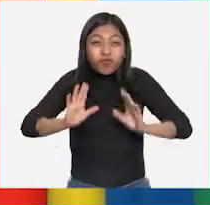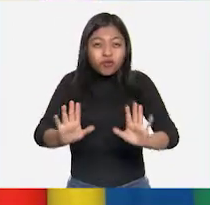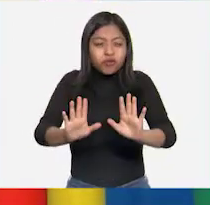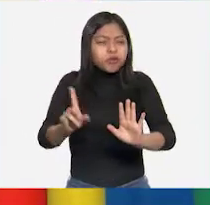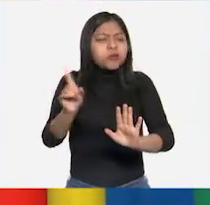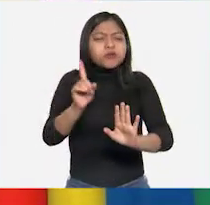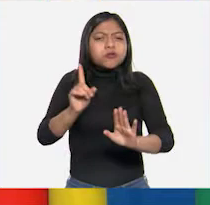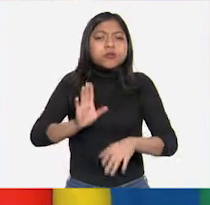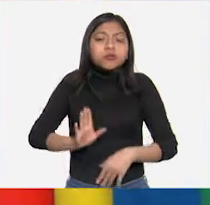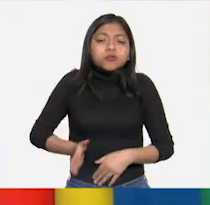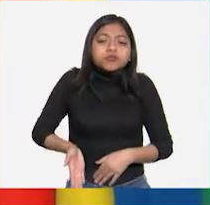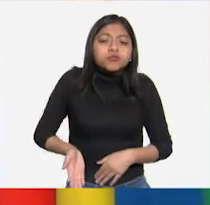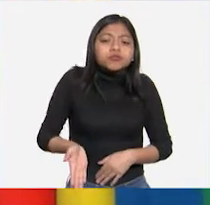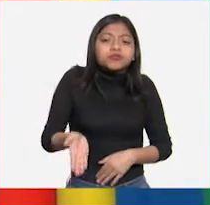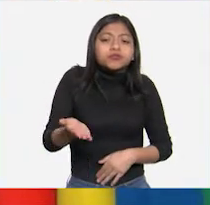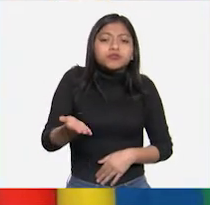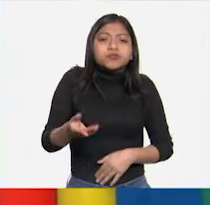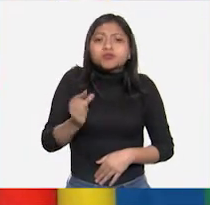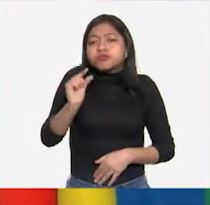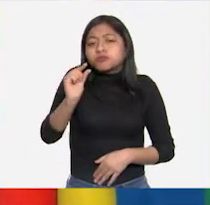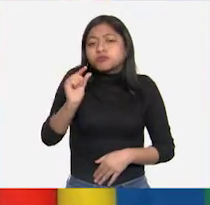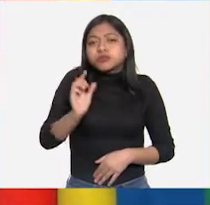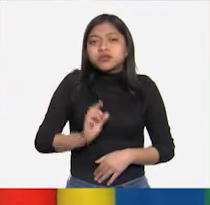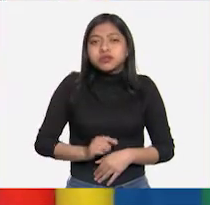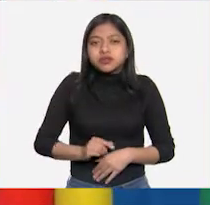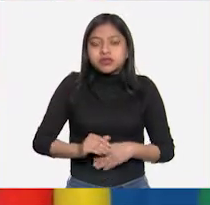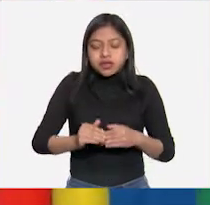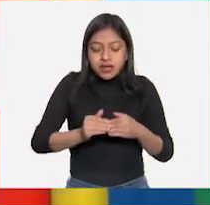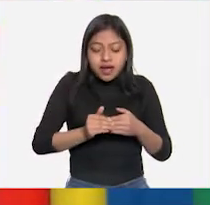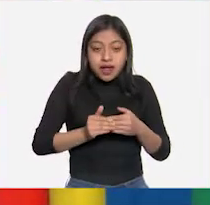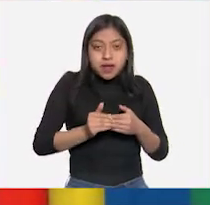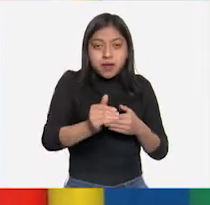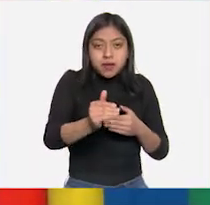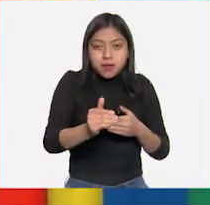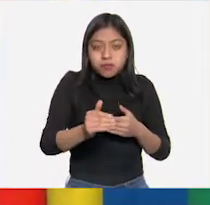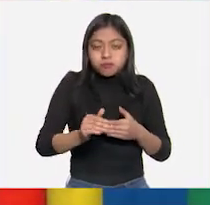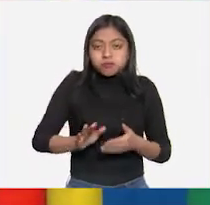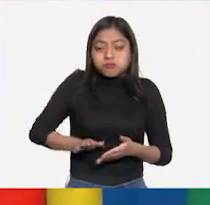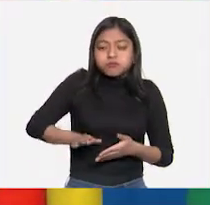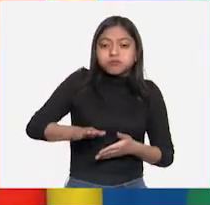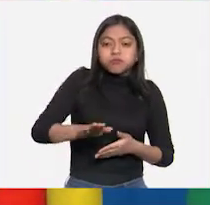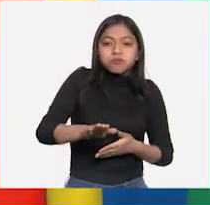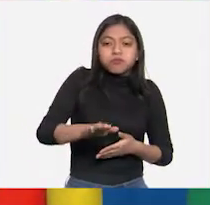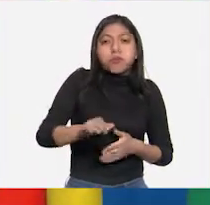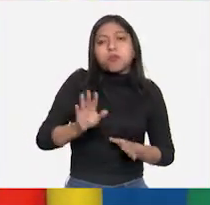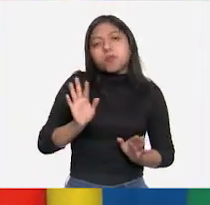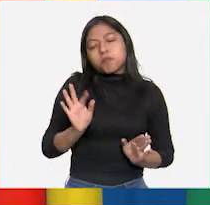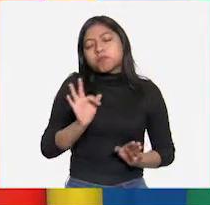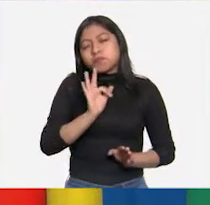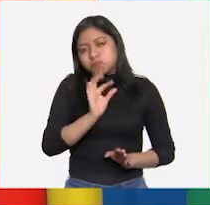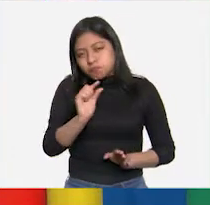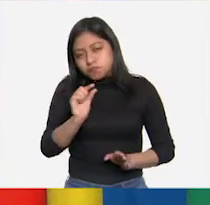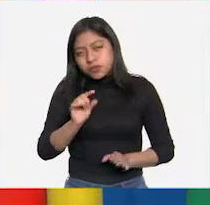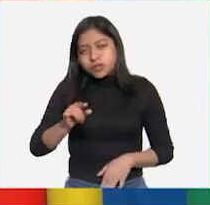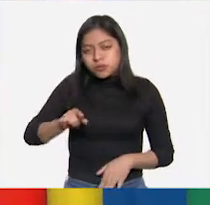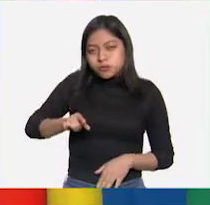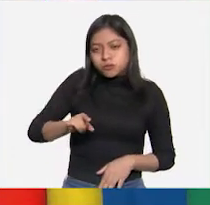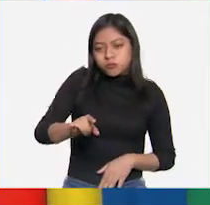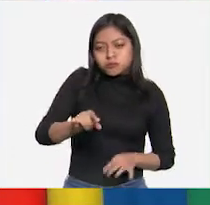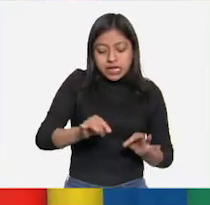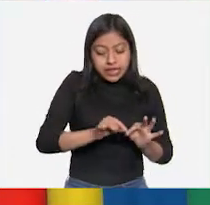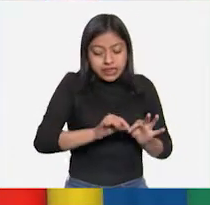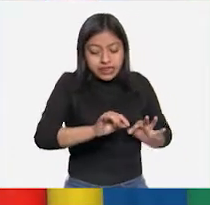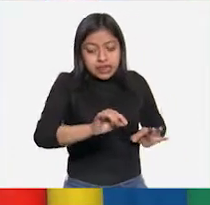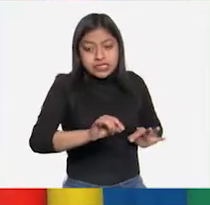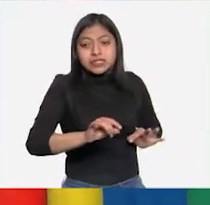carrito... Se mueve un poco, ¿no? Y recorre una distancia pequeña. Muy pequeña.